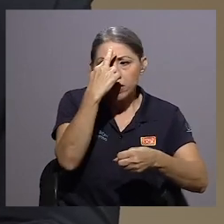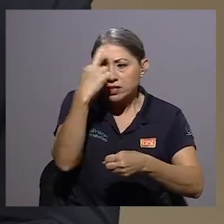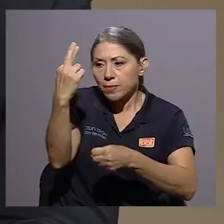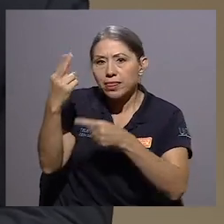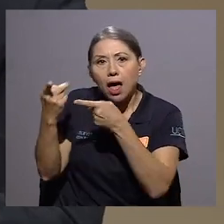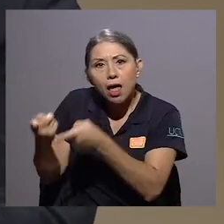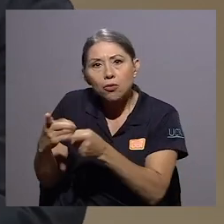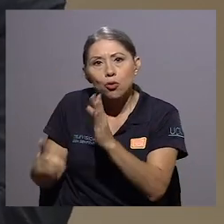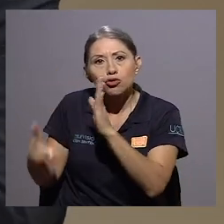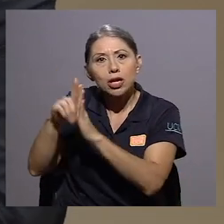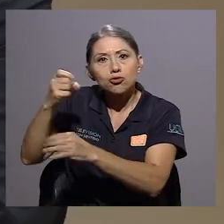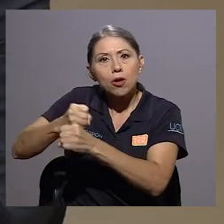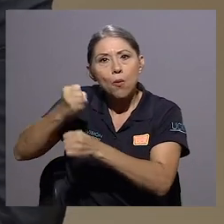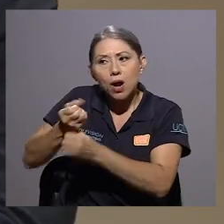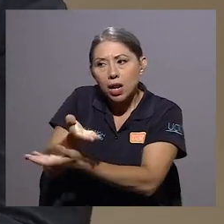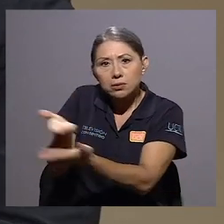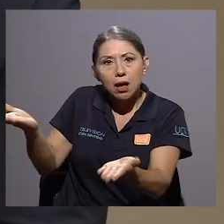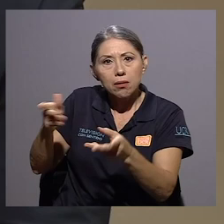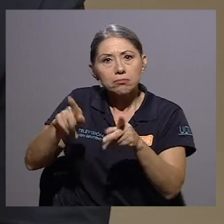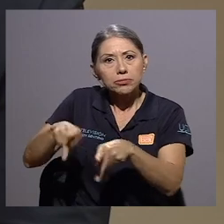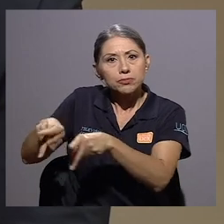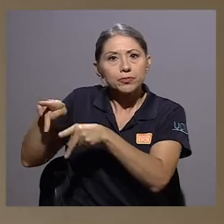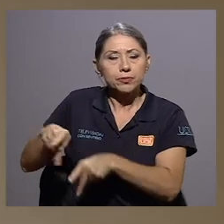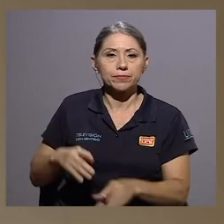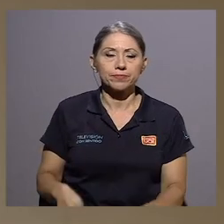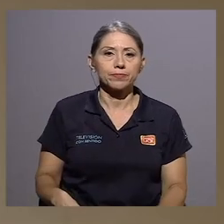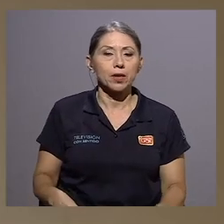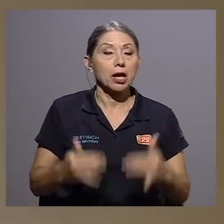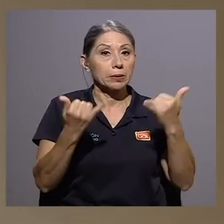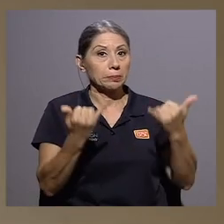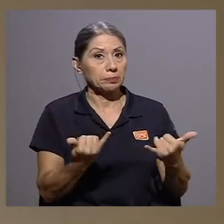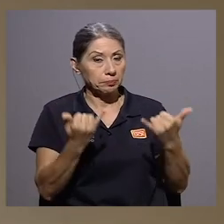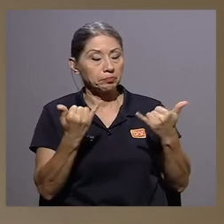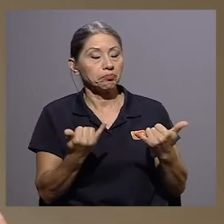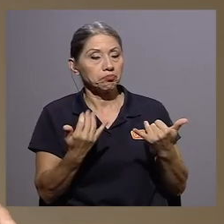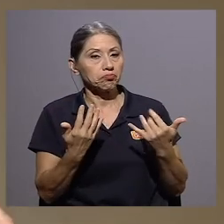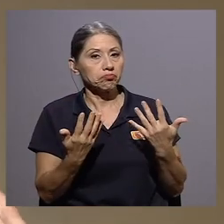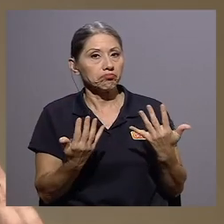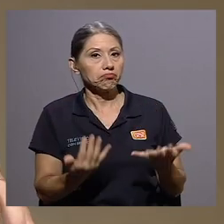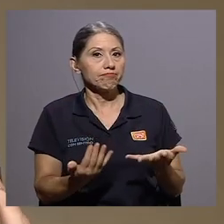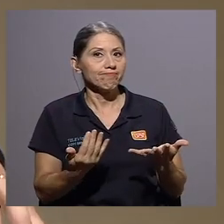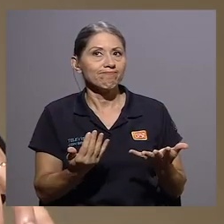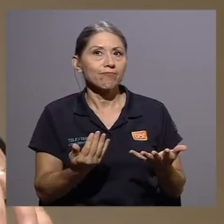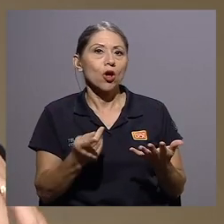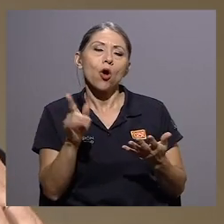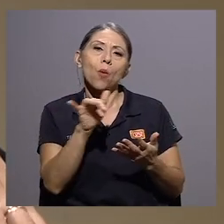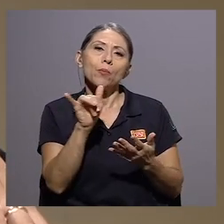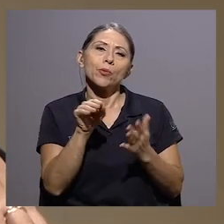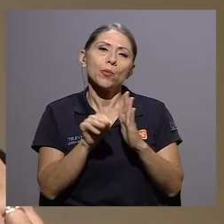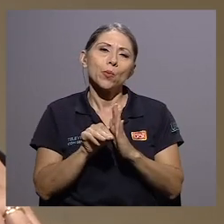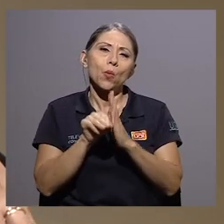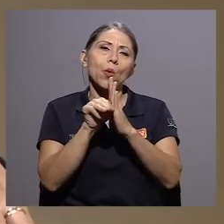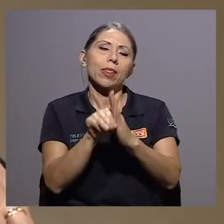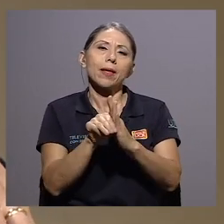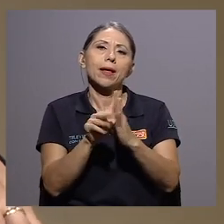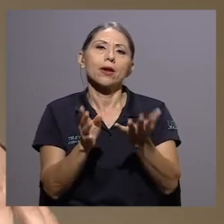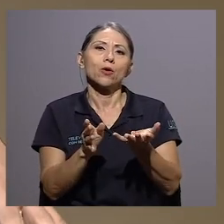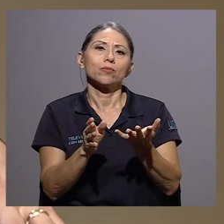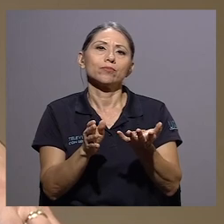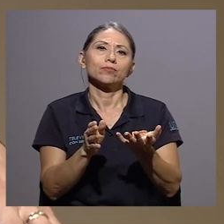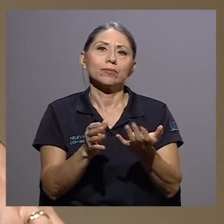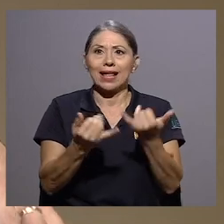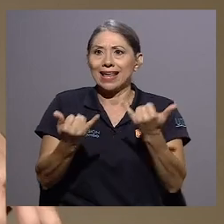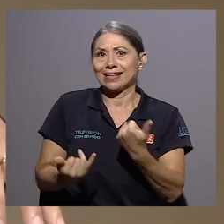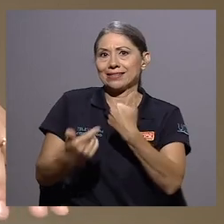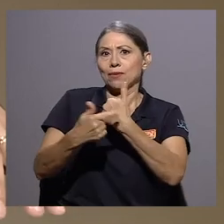respetando los derechos laborales de los trabajadores. Vamos directamente a lo que ha estado a